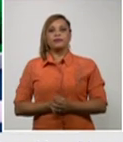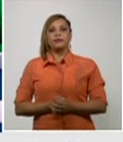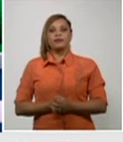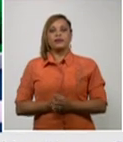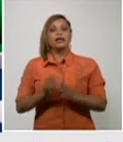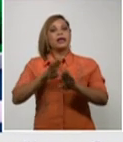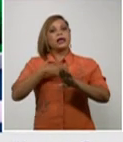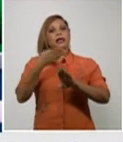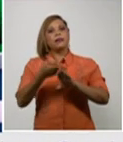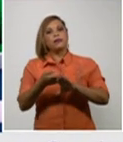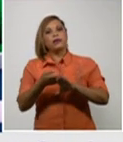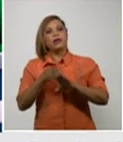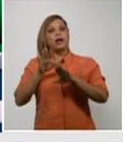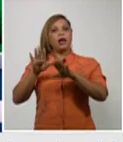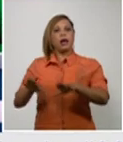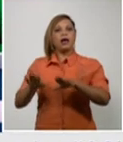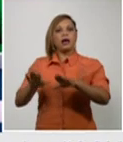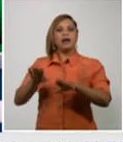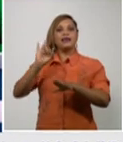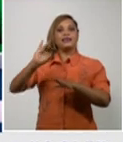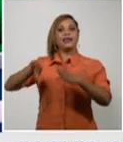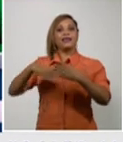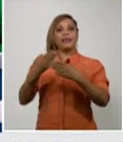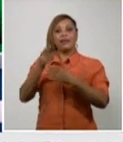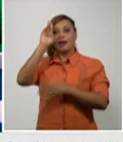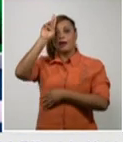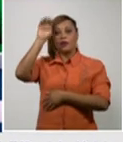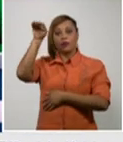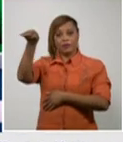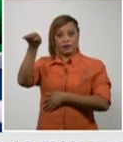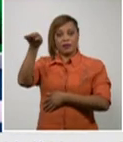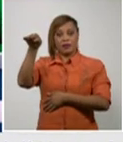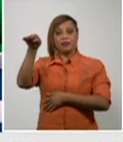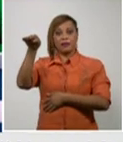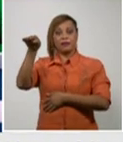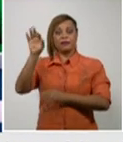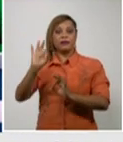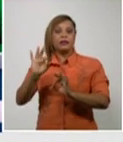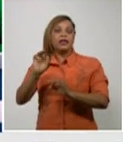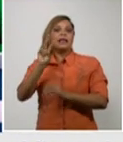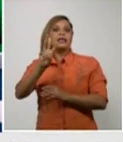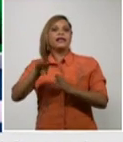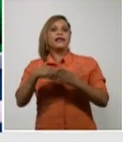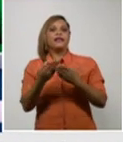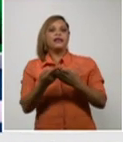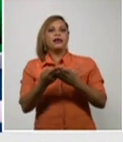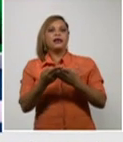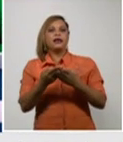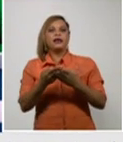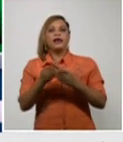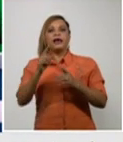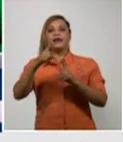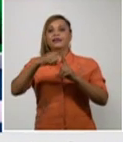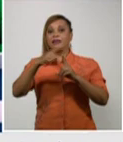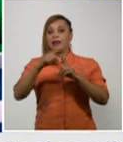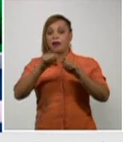estadía de 7 días ingresados, 3 de ellos en terapia intensiva,